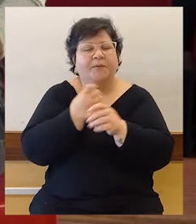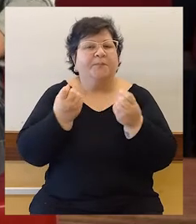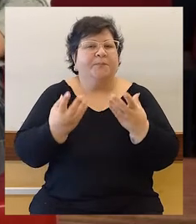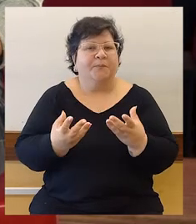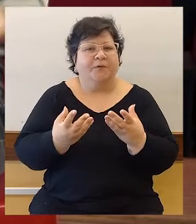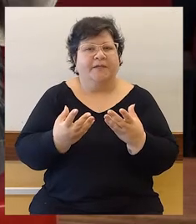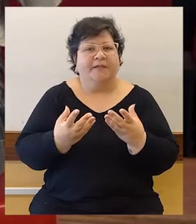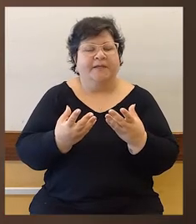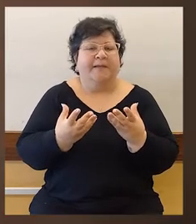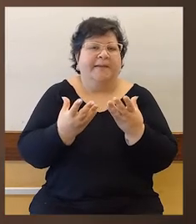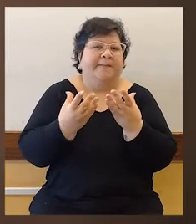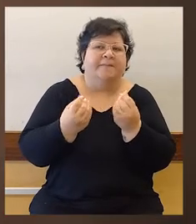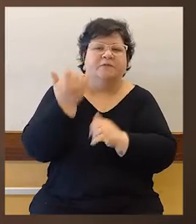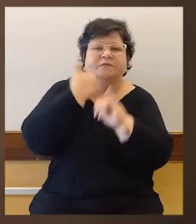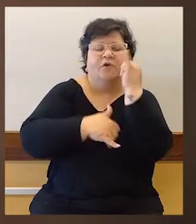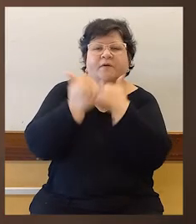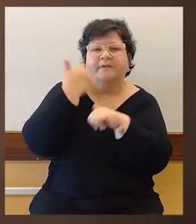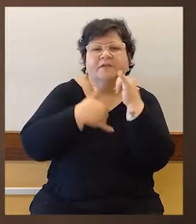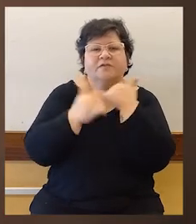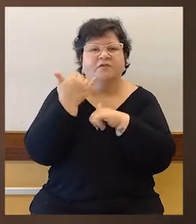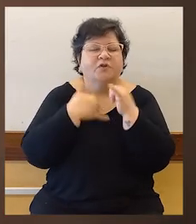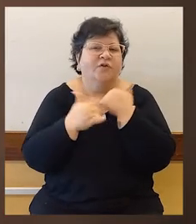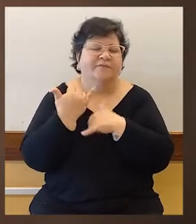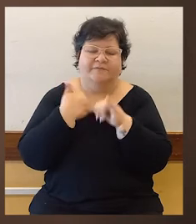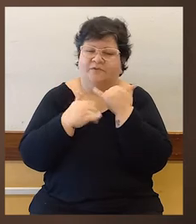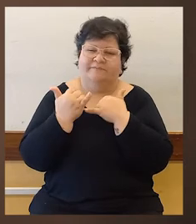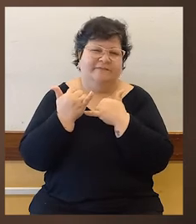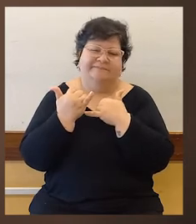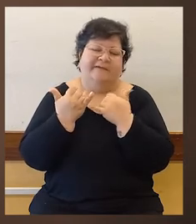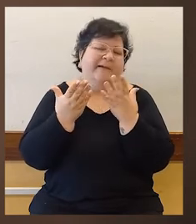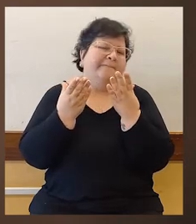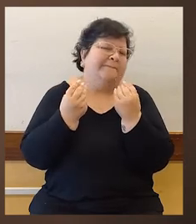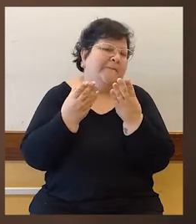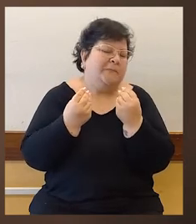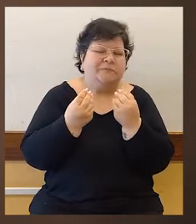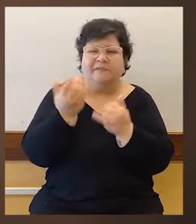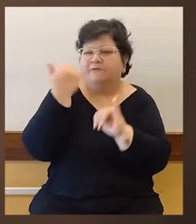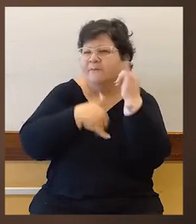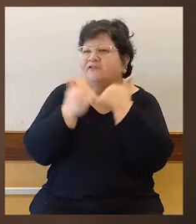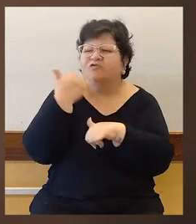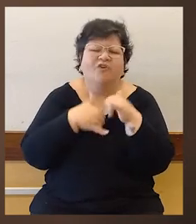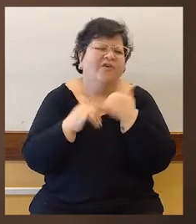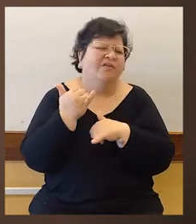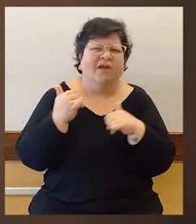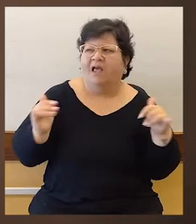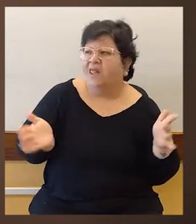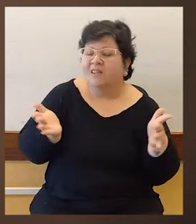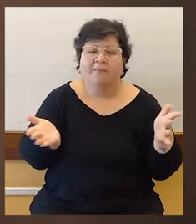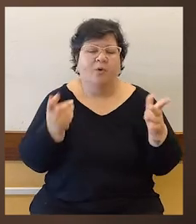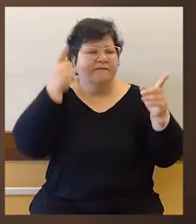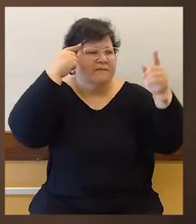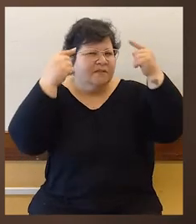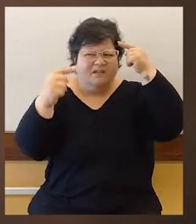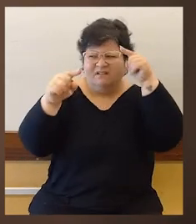mucha información. Como la biosfera está sobrecargada de información y estímulos que a veces nos distraen